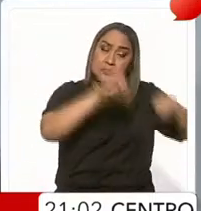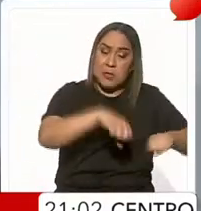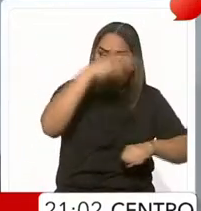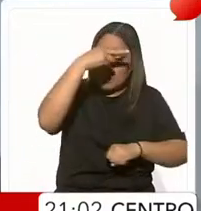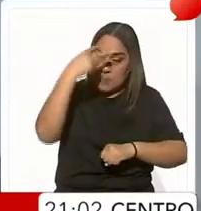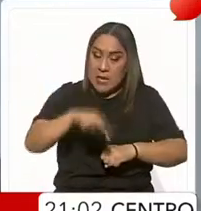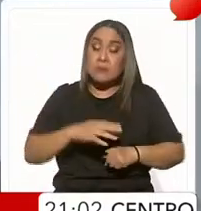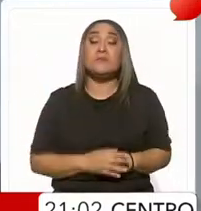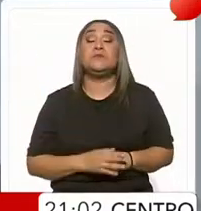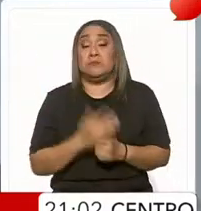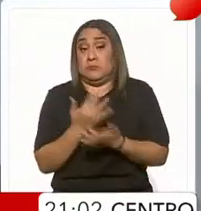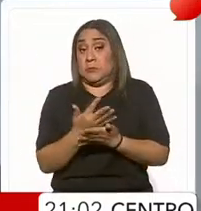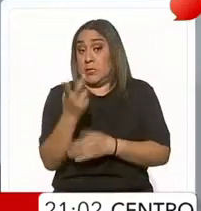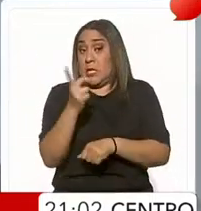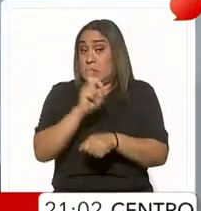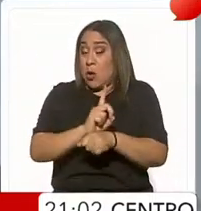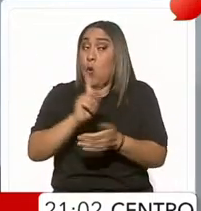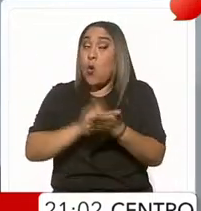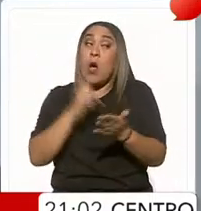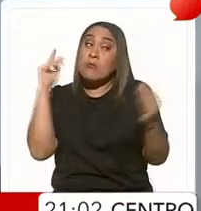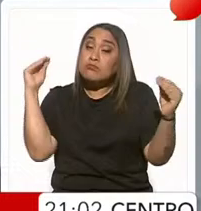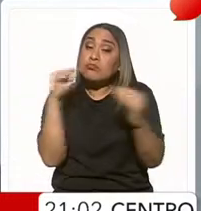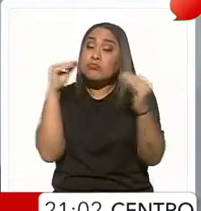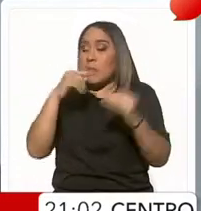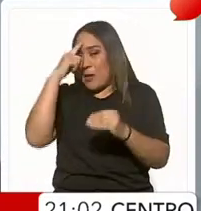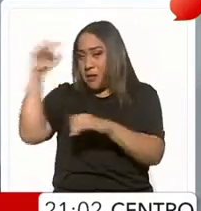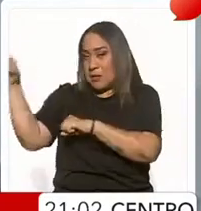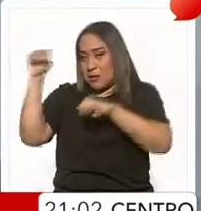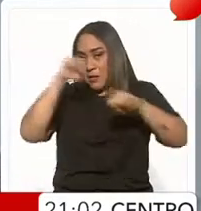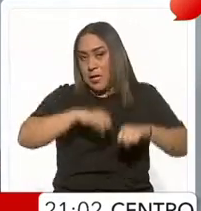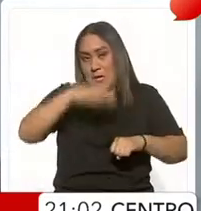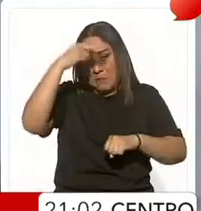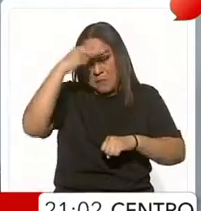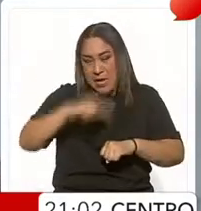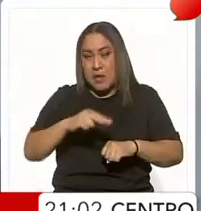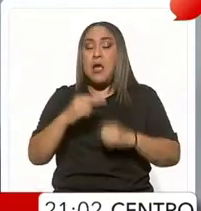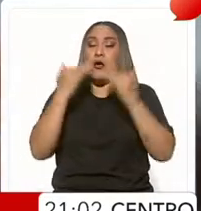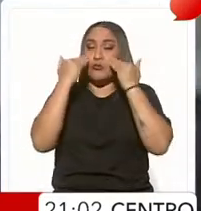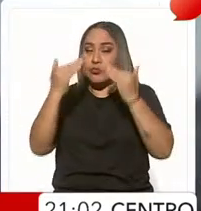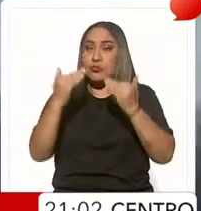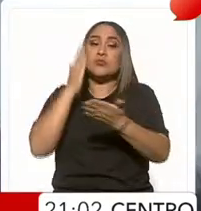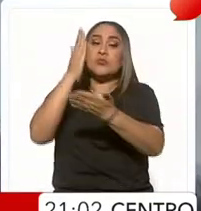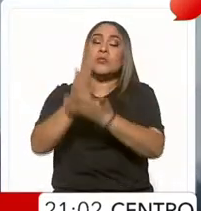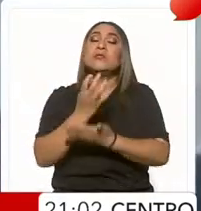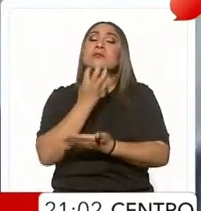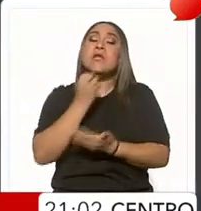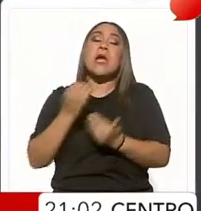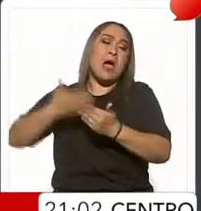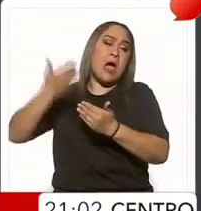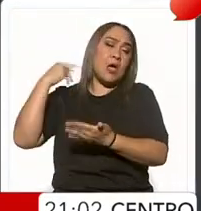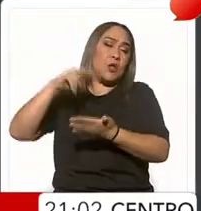Roemer tiene 30 días para apelar su traslado a México ante la Corte de Israel, lugar al que huyó desde 2021.